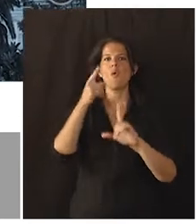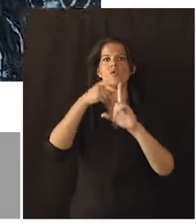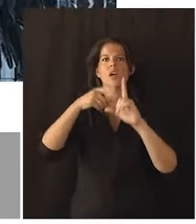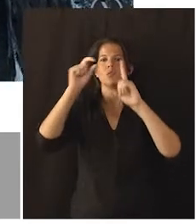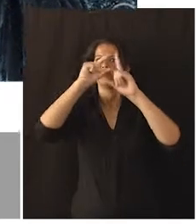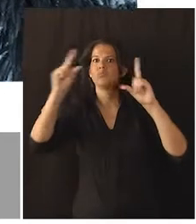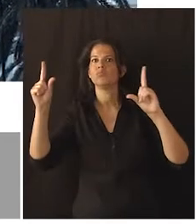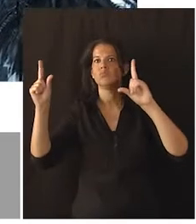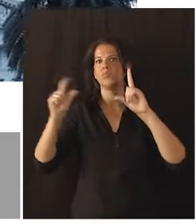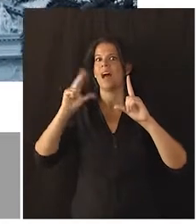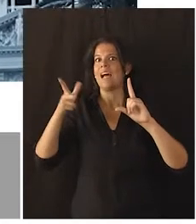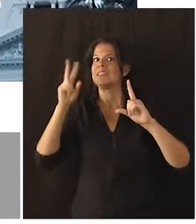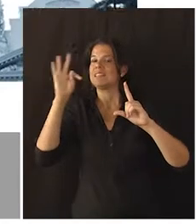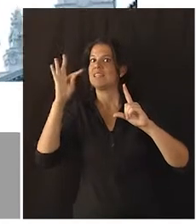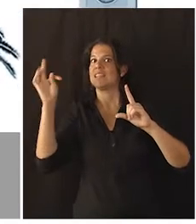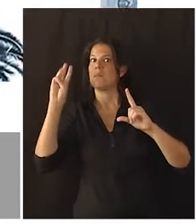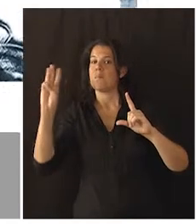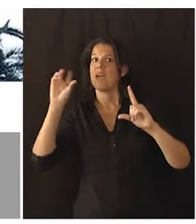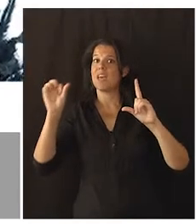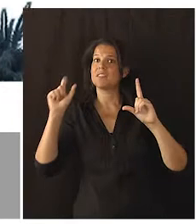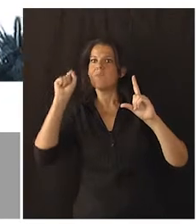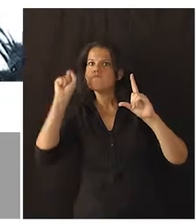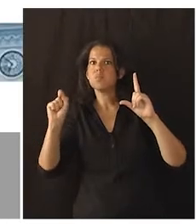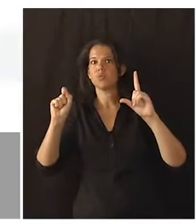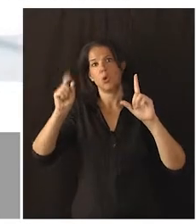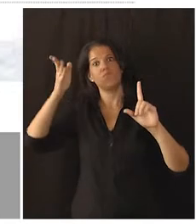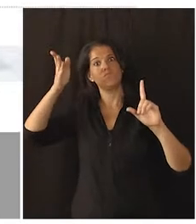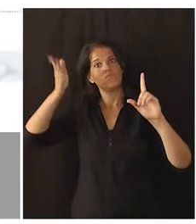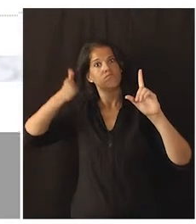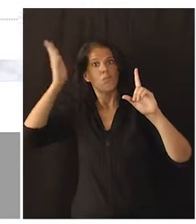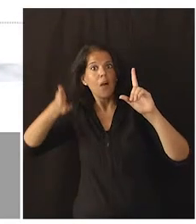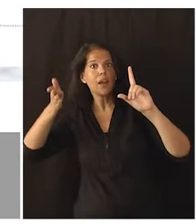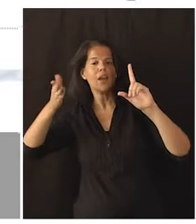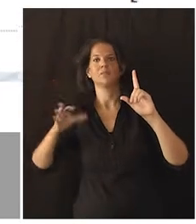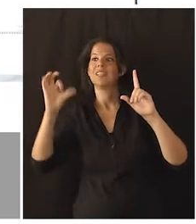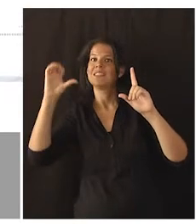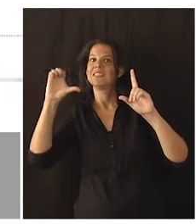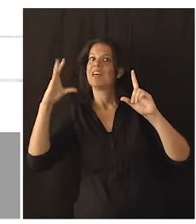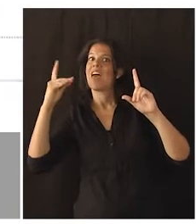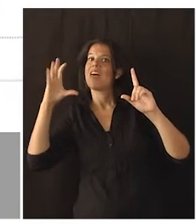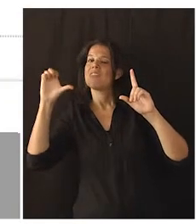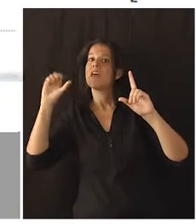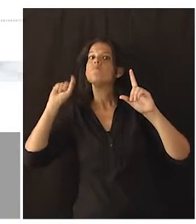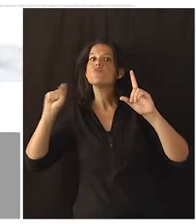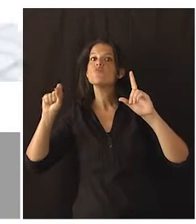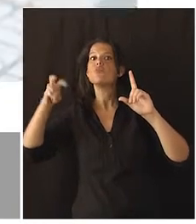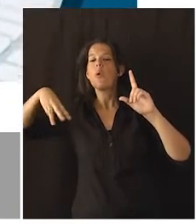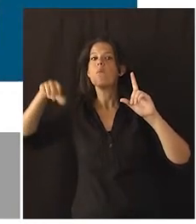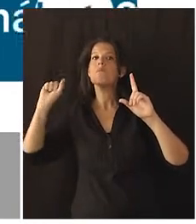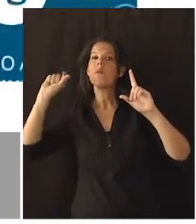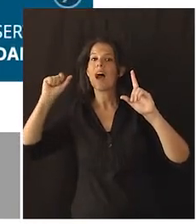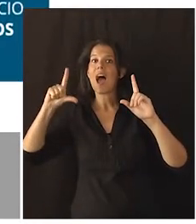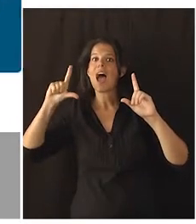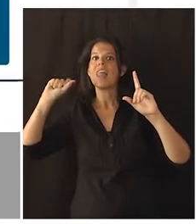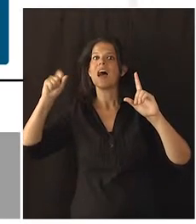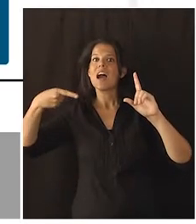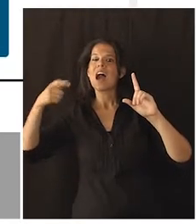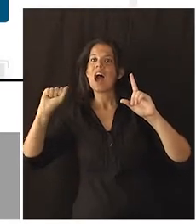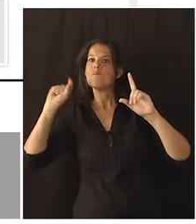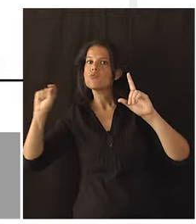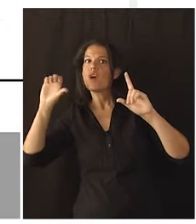url https.sede.malaga.eu.